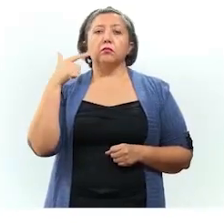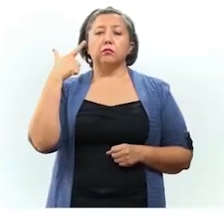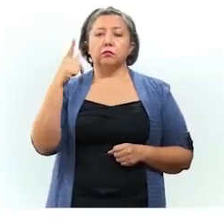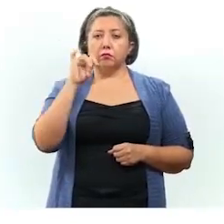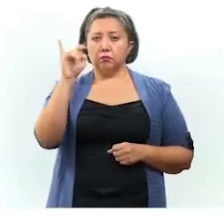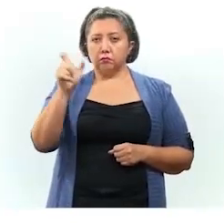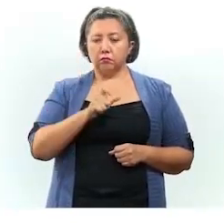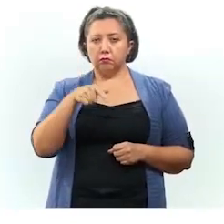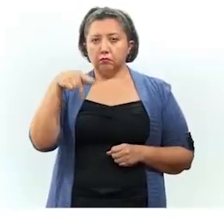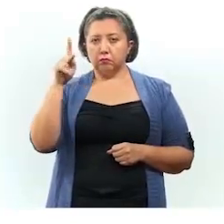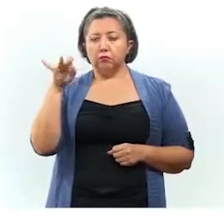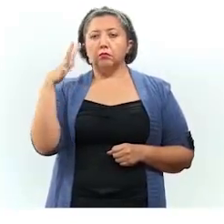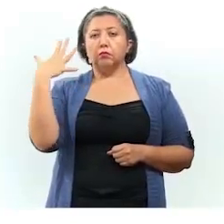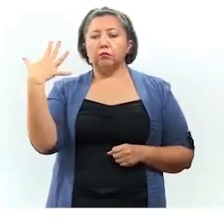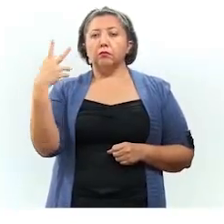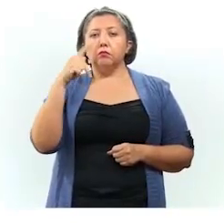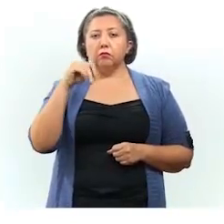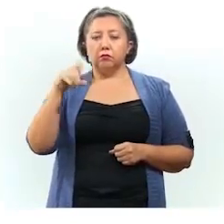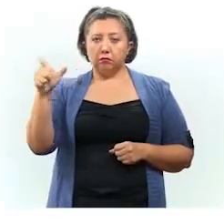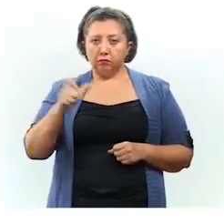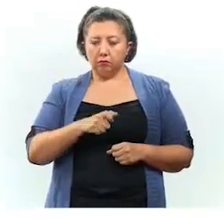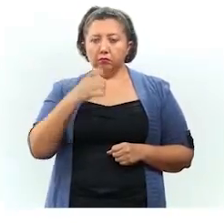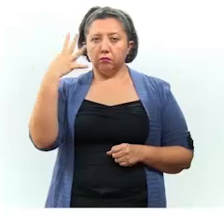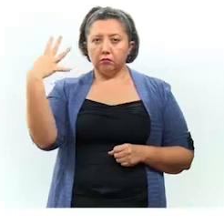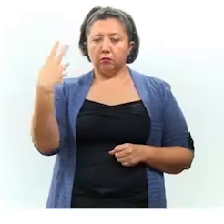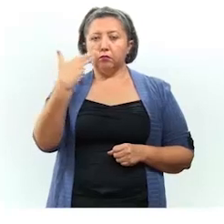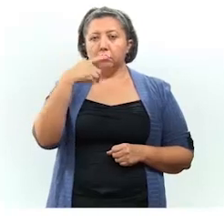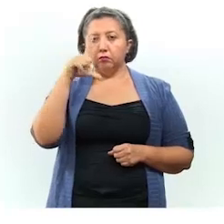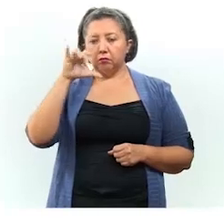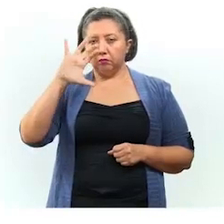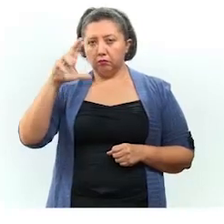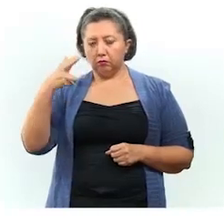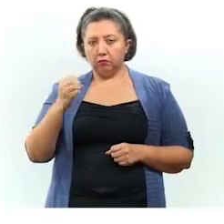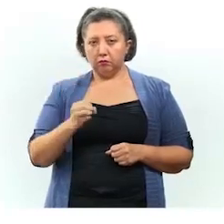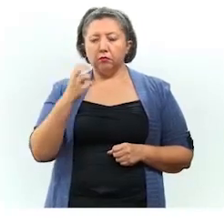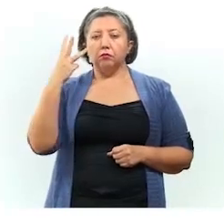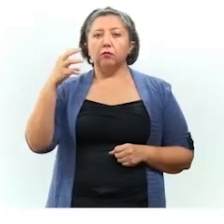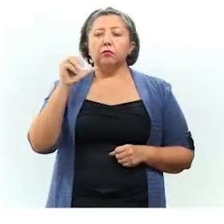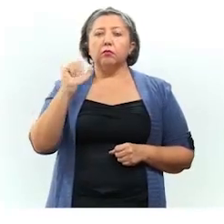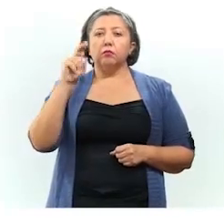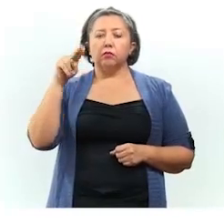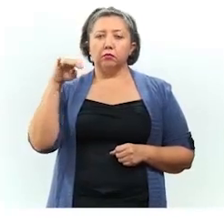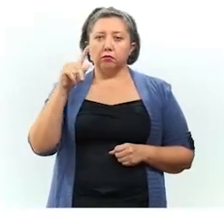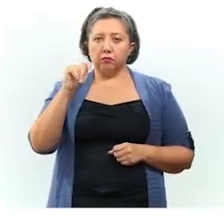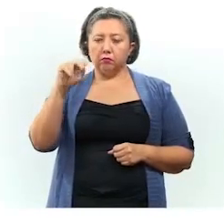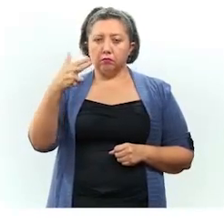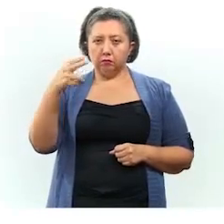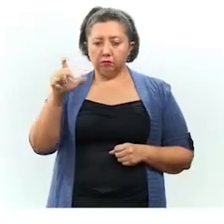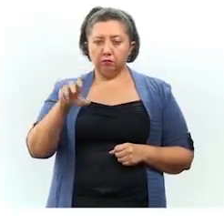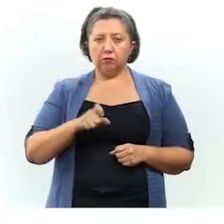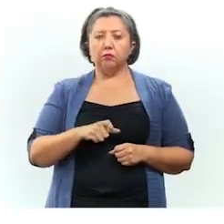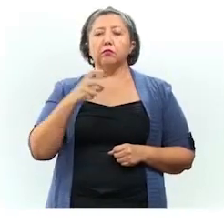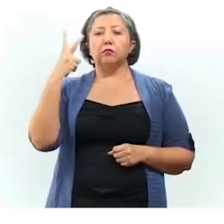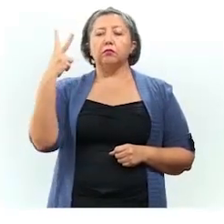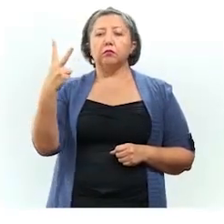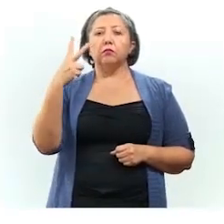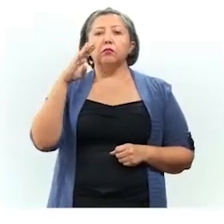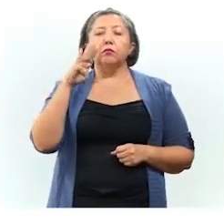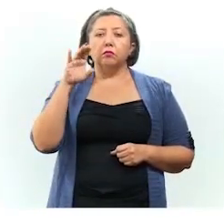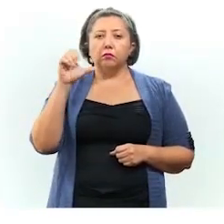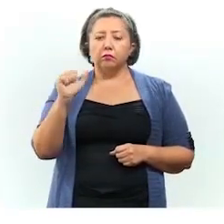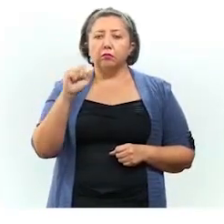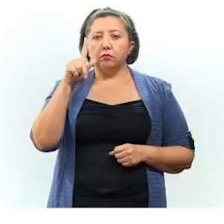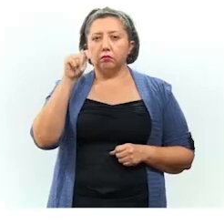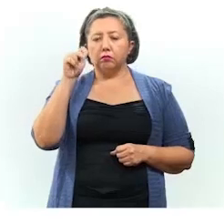siete en Tixcocop, cinco en Tecach, cuatro en Jalachó, tres en Acanqué y Tacmec, dos en Baca,